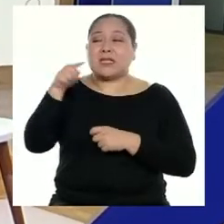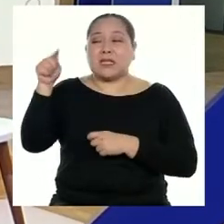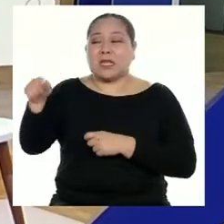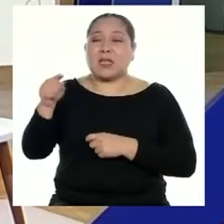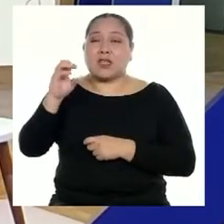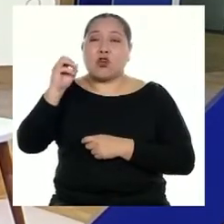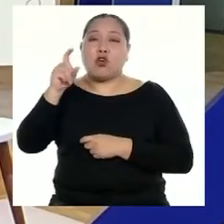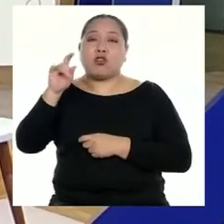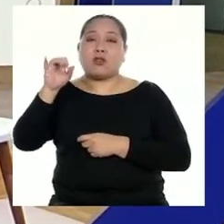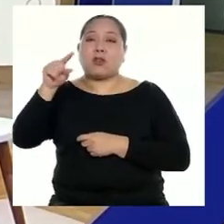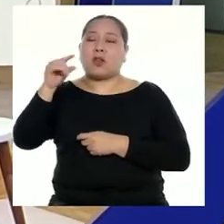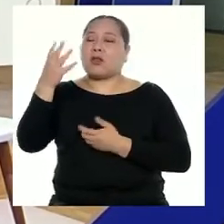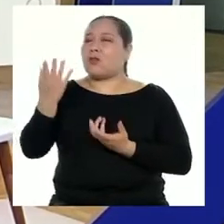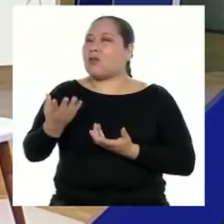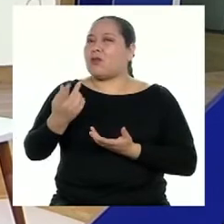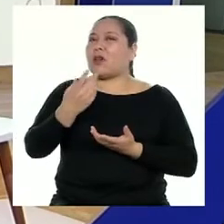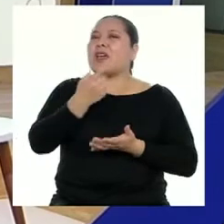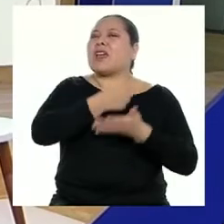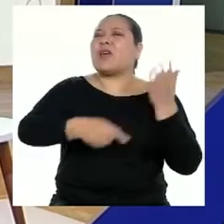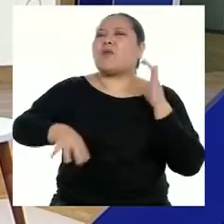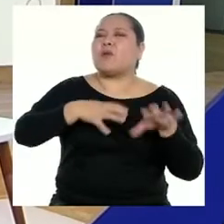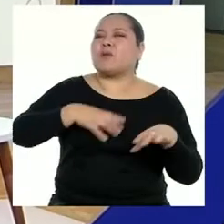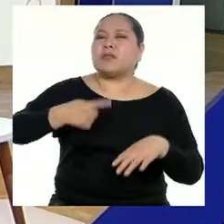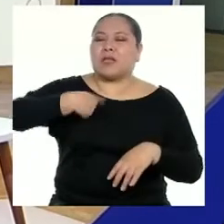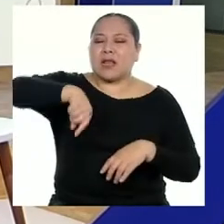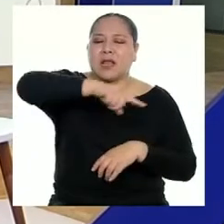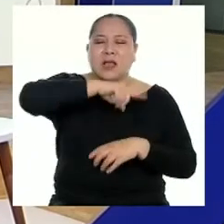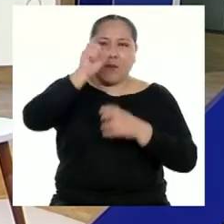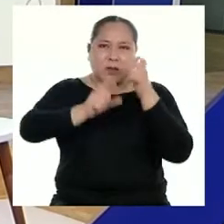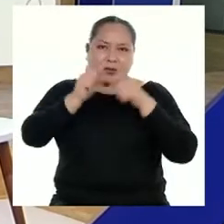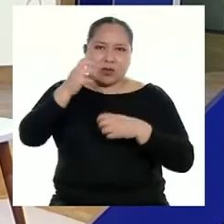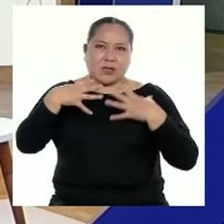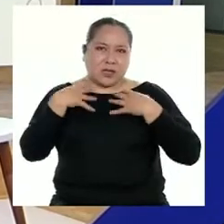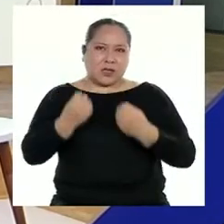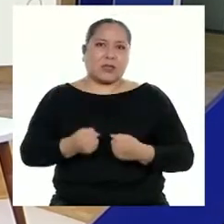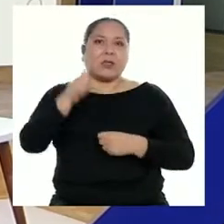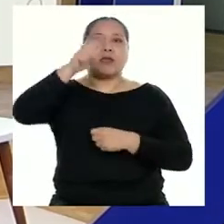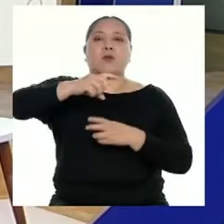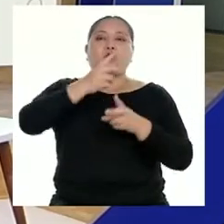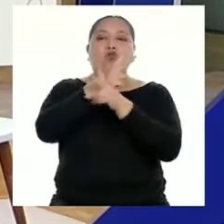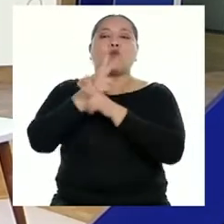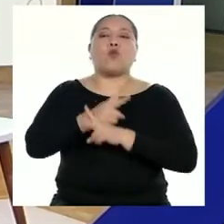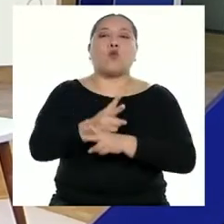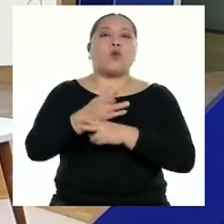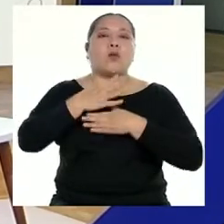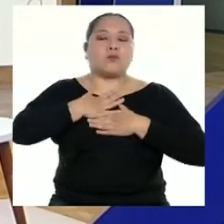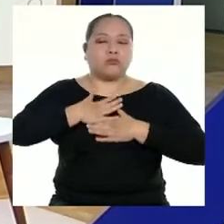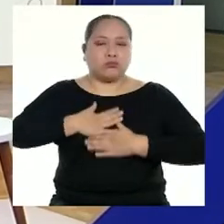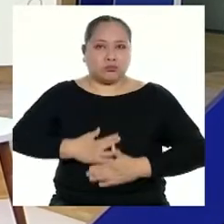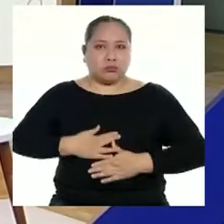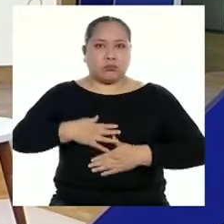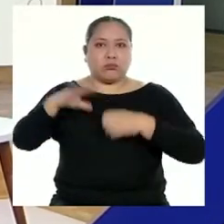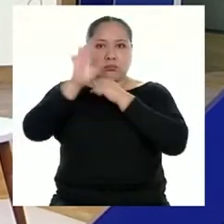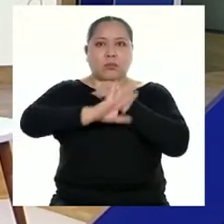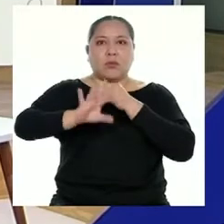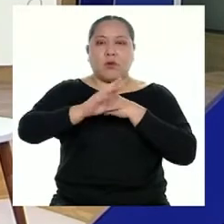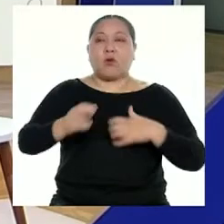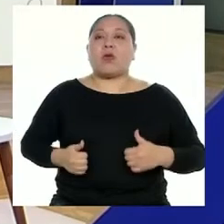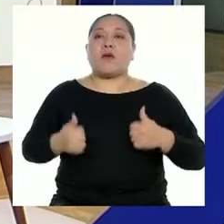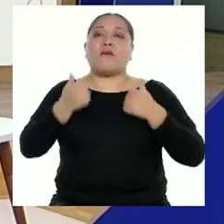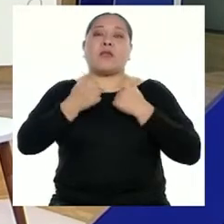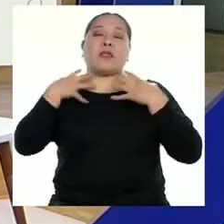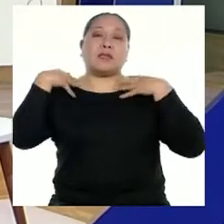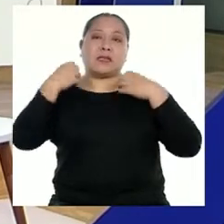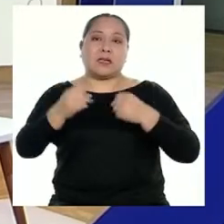podemos hacer quienes estamos sanos? Pues debemos cuidar mucho nuestro sistema inmune con una vida